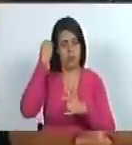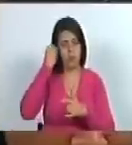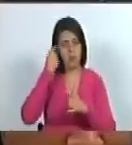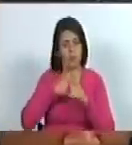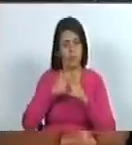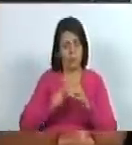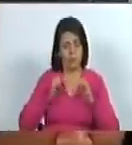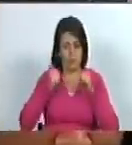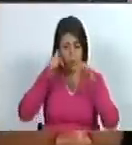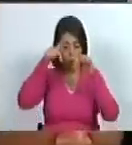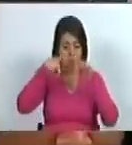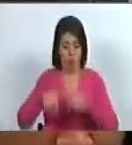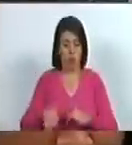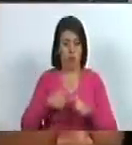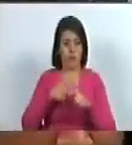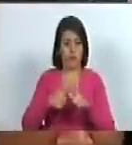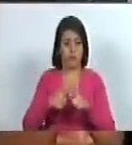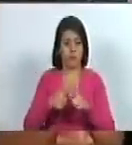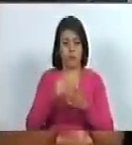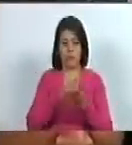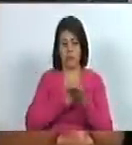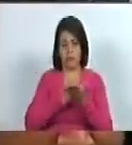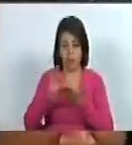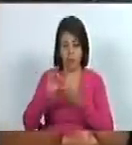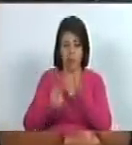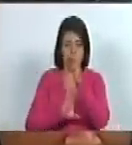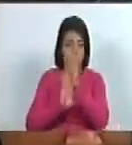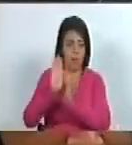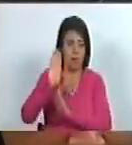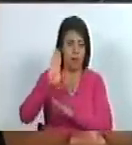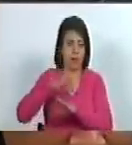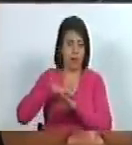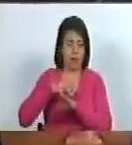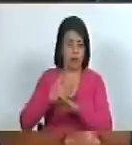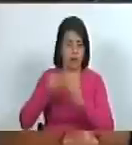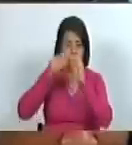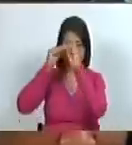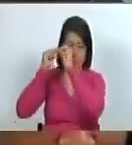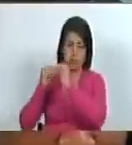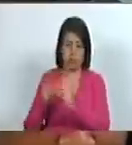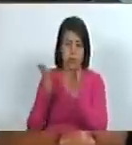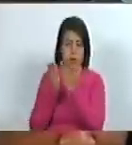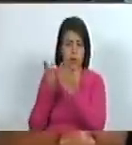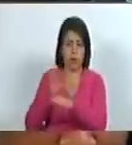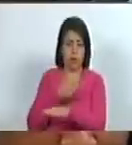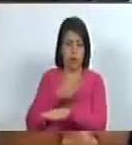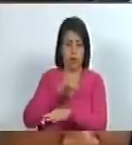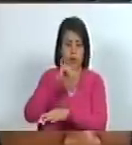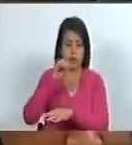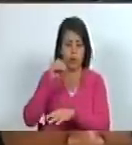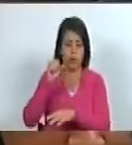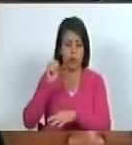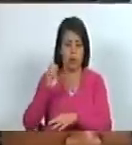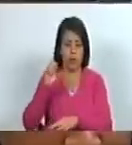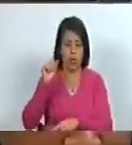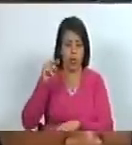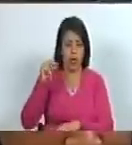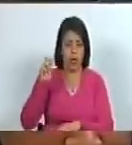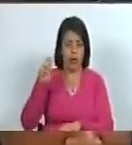a que hoy en día se esté haciendo los avances respectivos de la remodelación de la escuela de música José Ángel Lamas